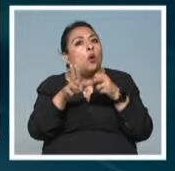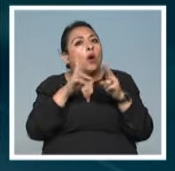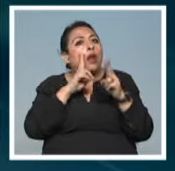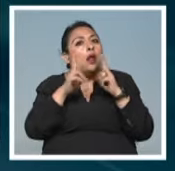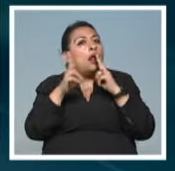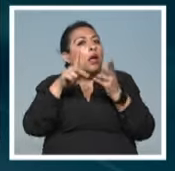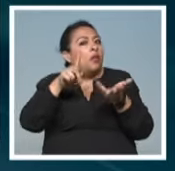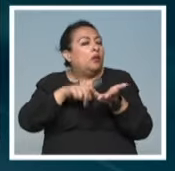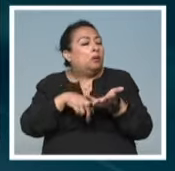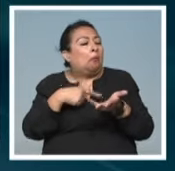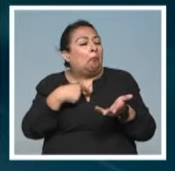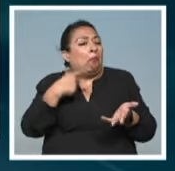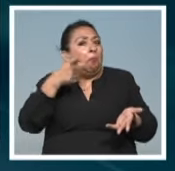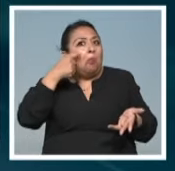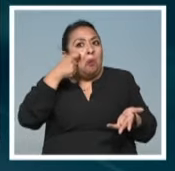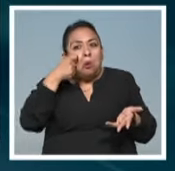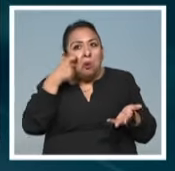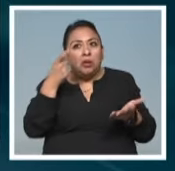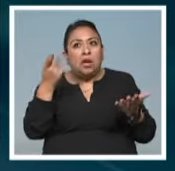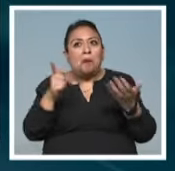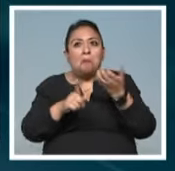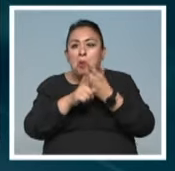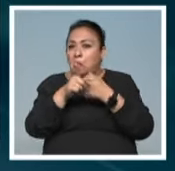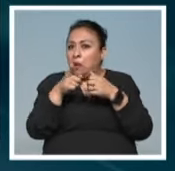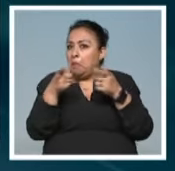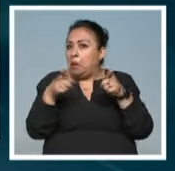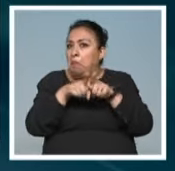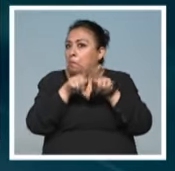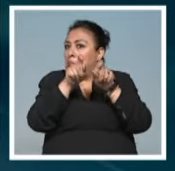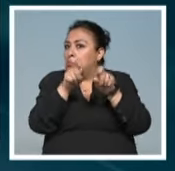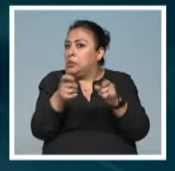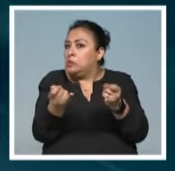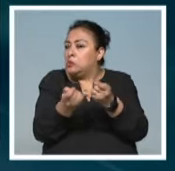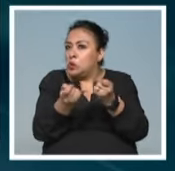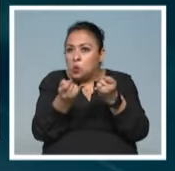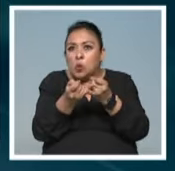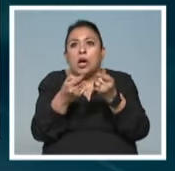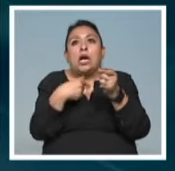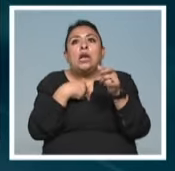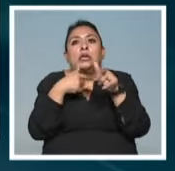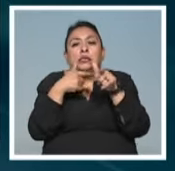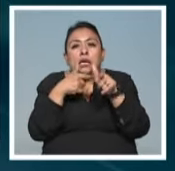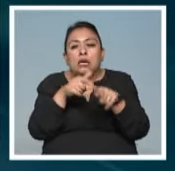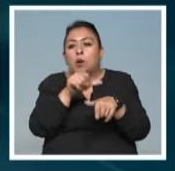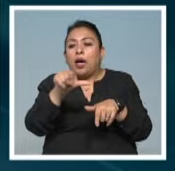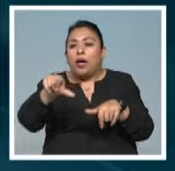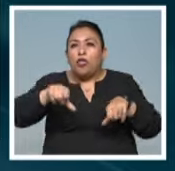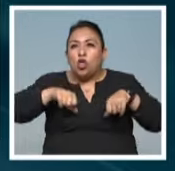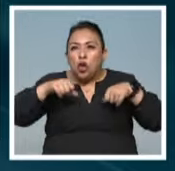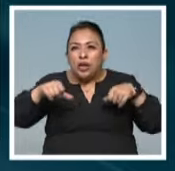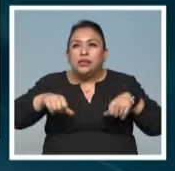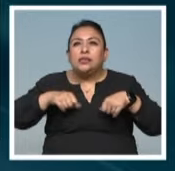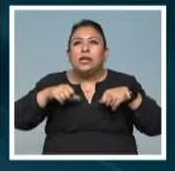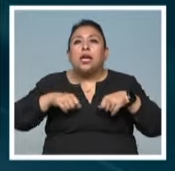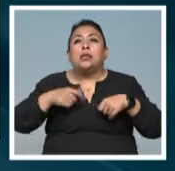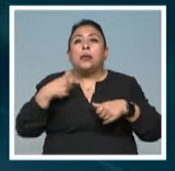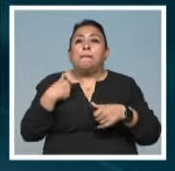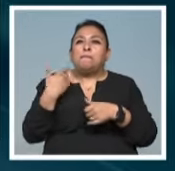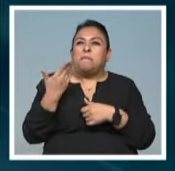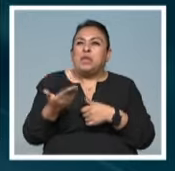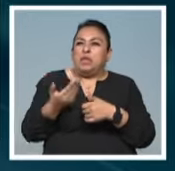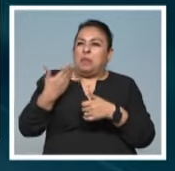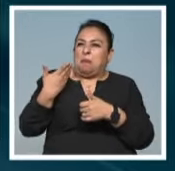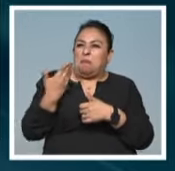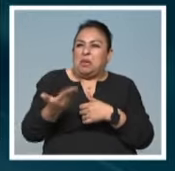operando ahí, la problemática sigue siendo la misma. Seguimos dándoles a los adolescentes estas exigencias